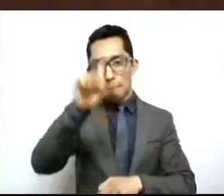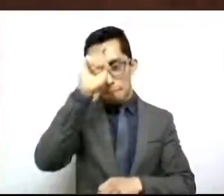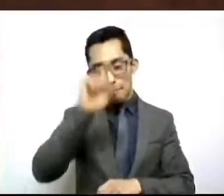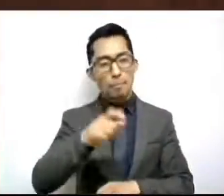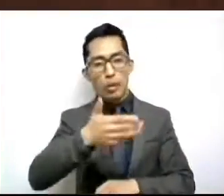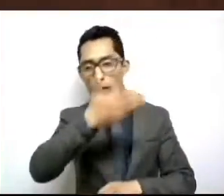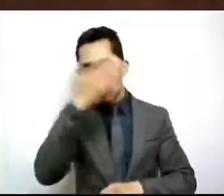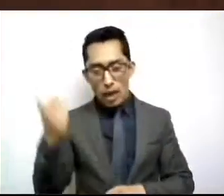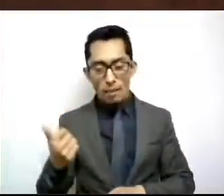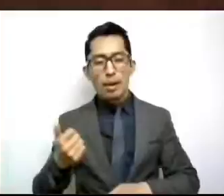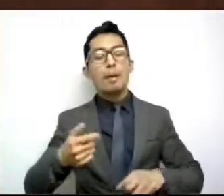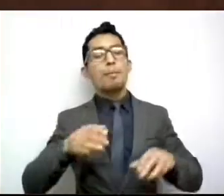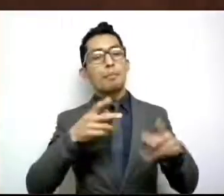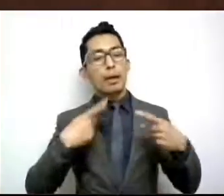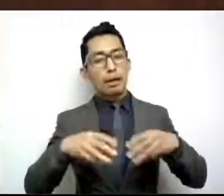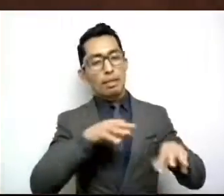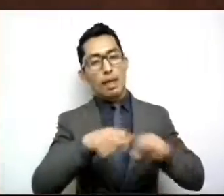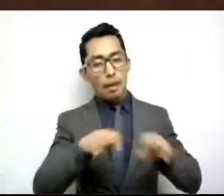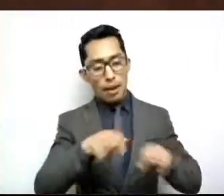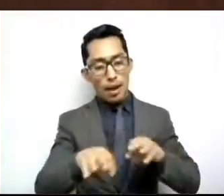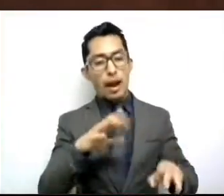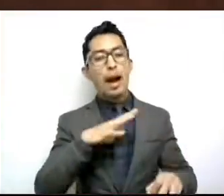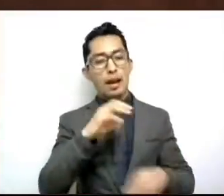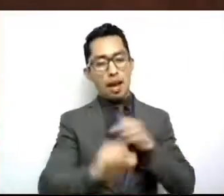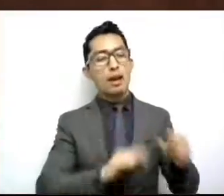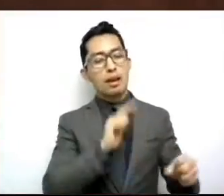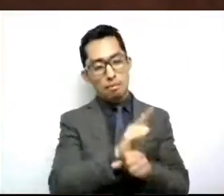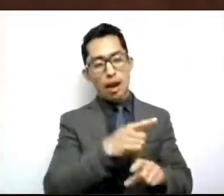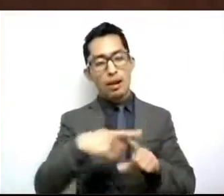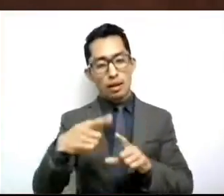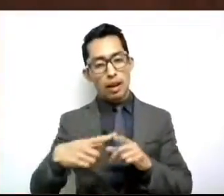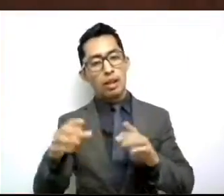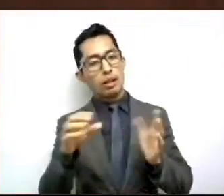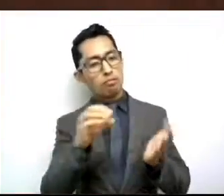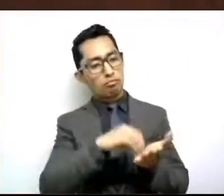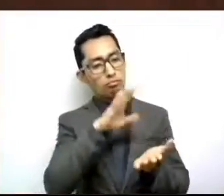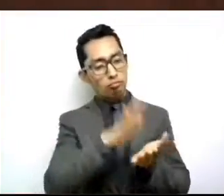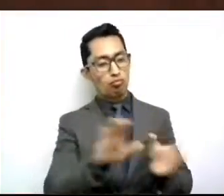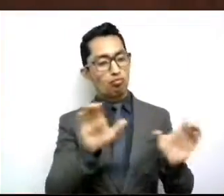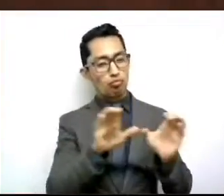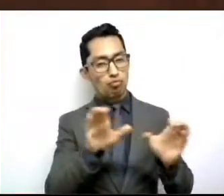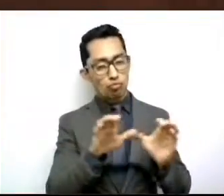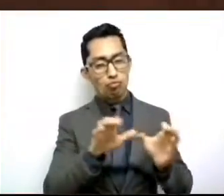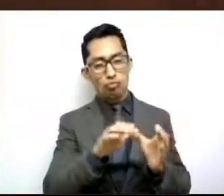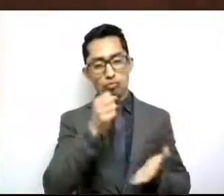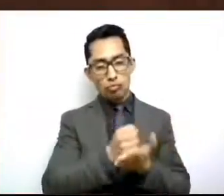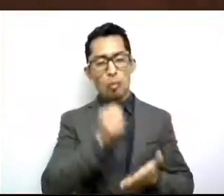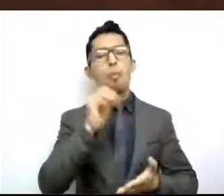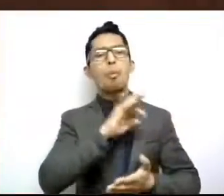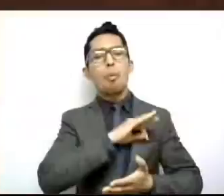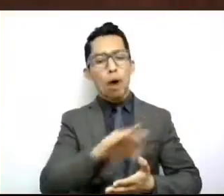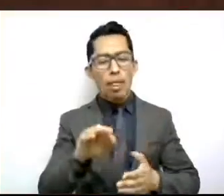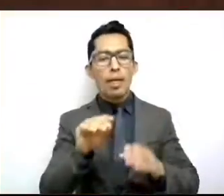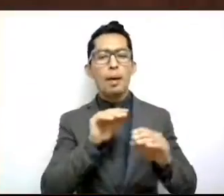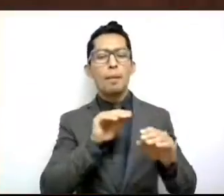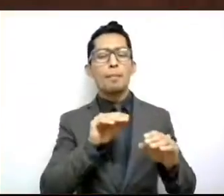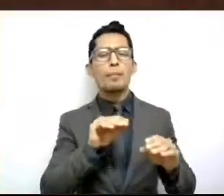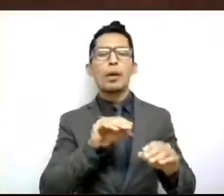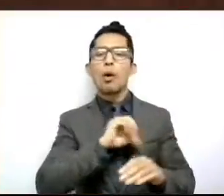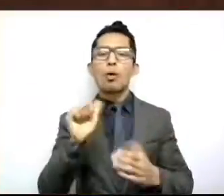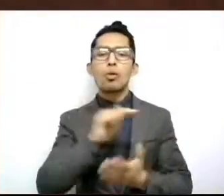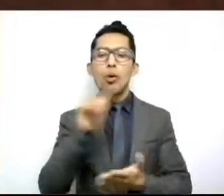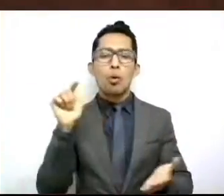productores que cuenten con ganado de registro certificados podrán movilizarse a las zonas